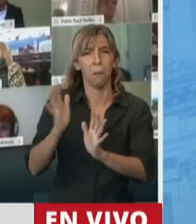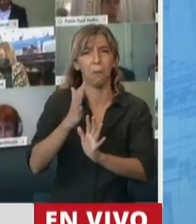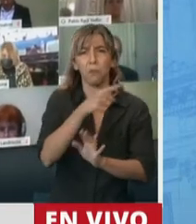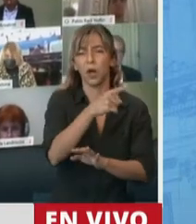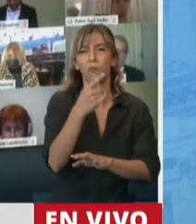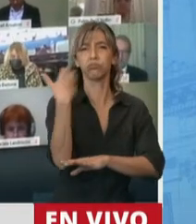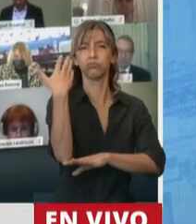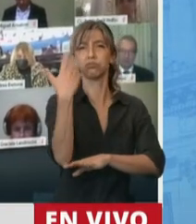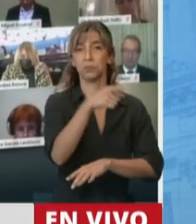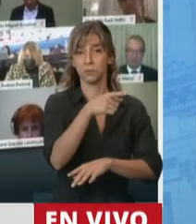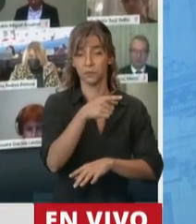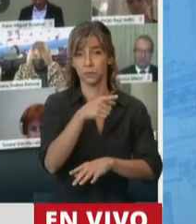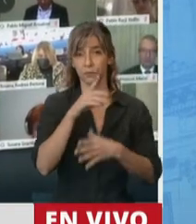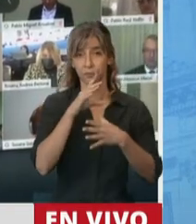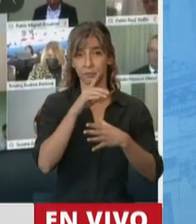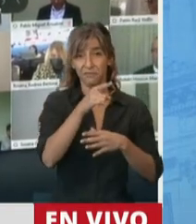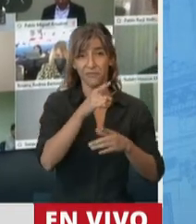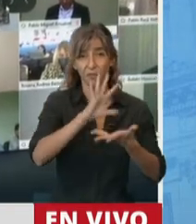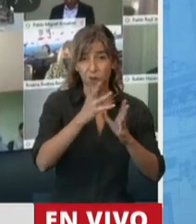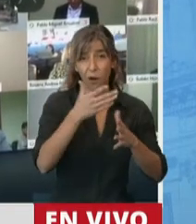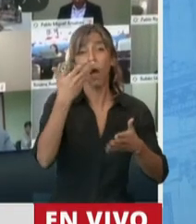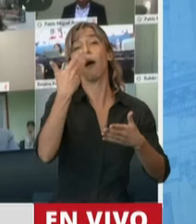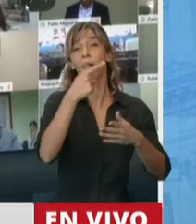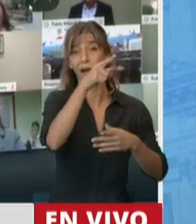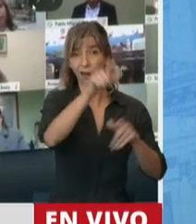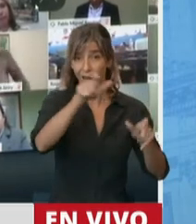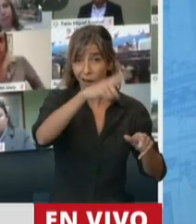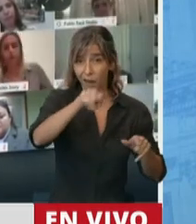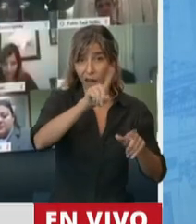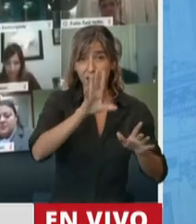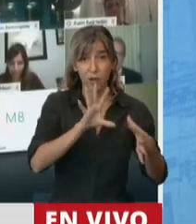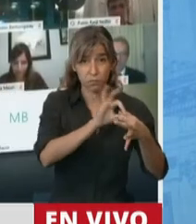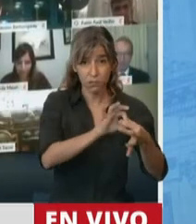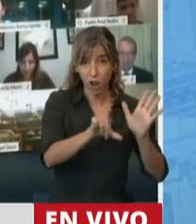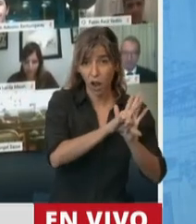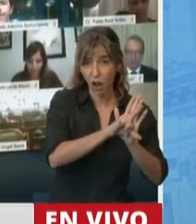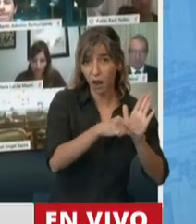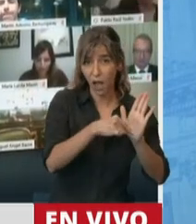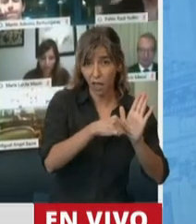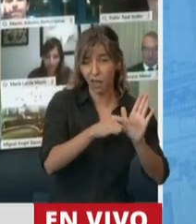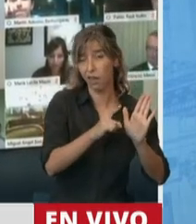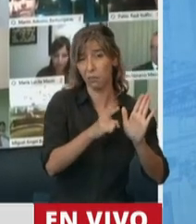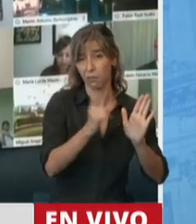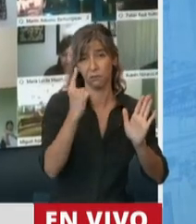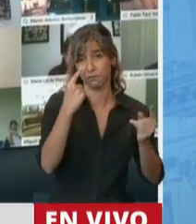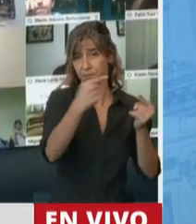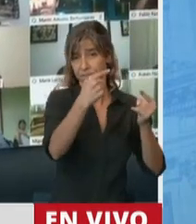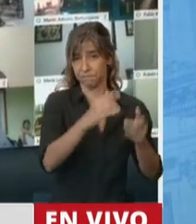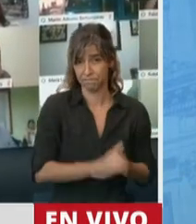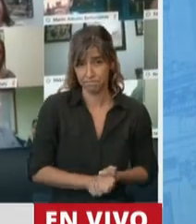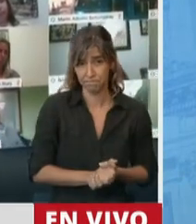correlato en esta ley que nos están proponiendo. Una ley que tiene, en general, contenidos de